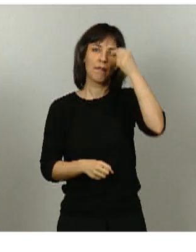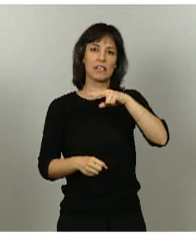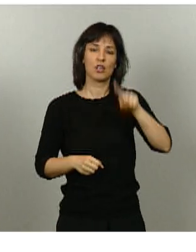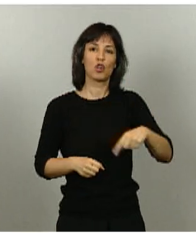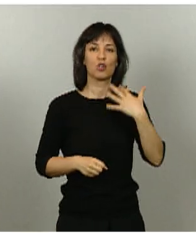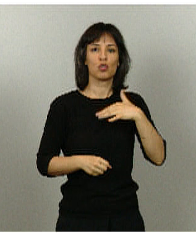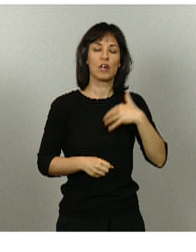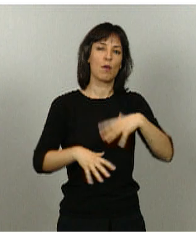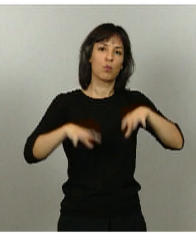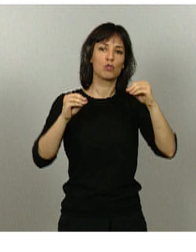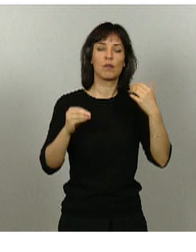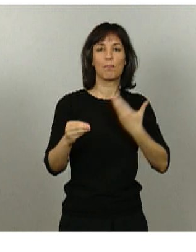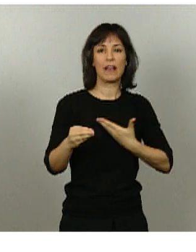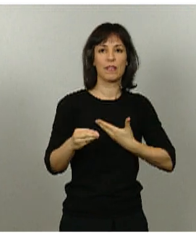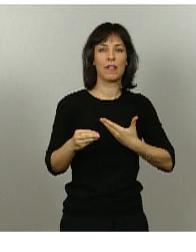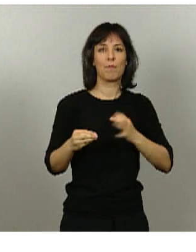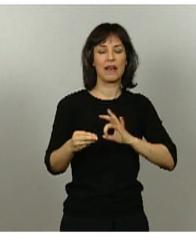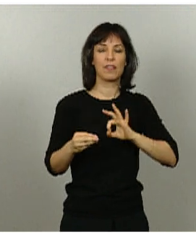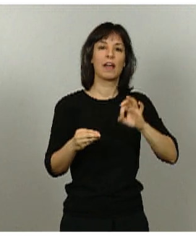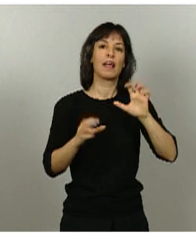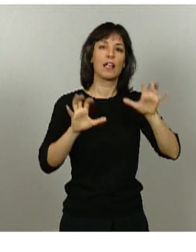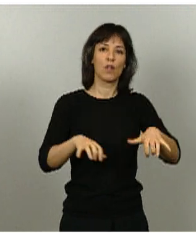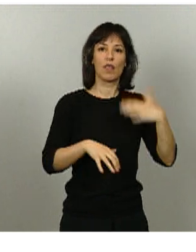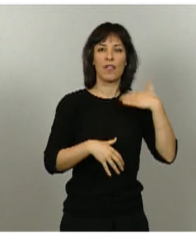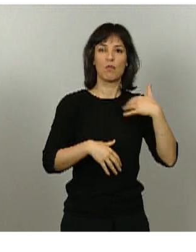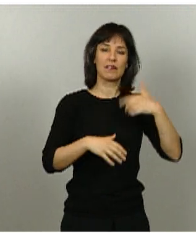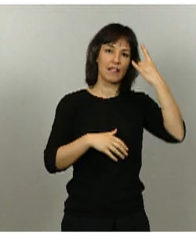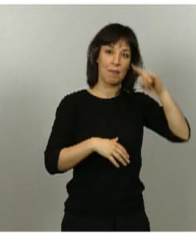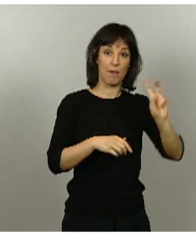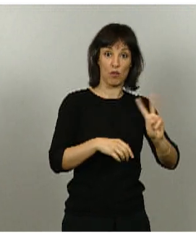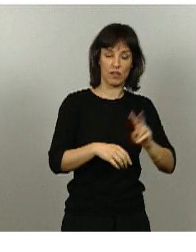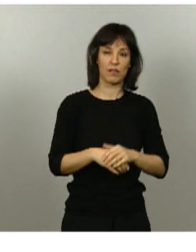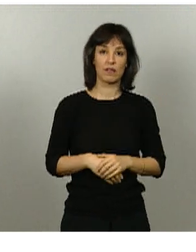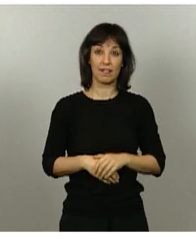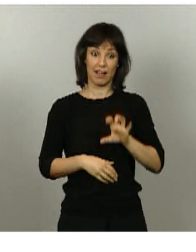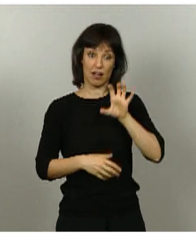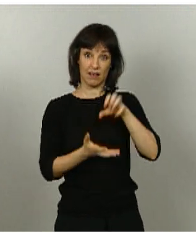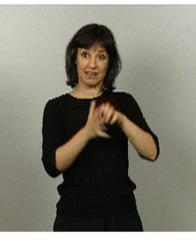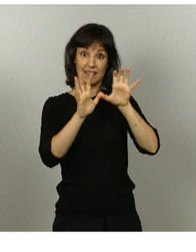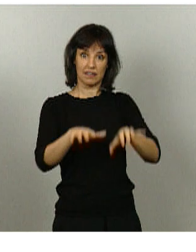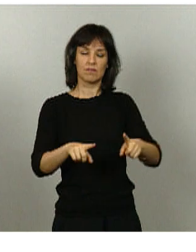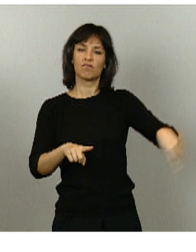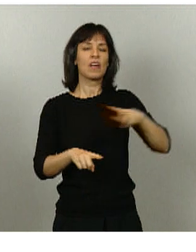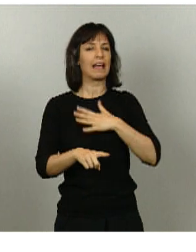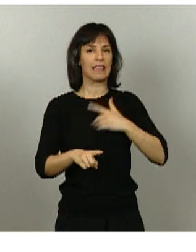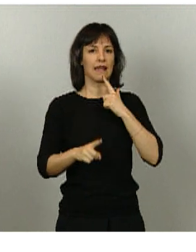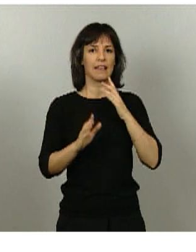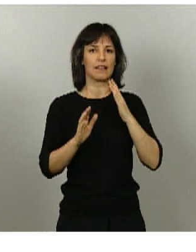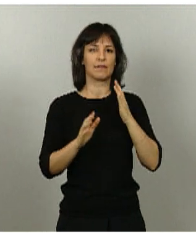Palencia, León, Zamora, Saramanque, Valadoriz. Esta comunidad autónoma ha decidido cambiar de unidad territorial, en lugar de una